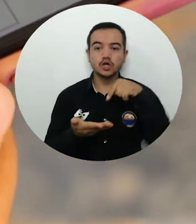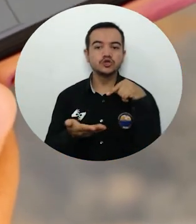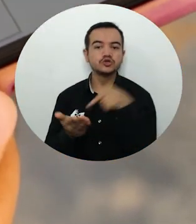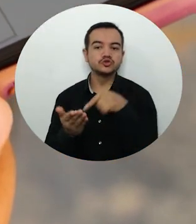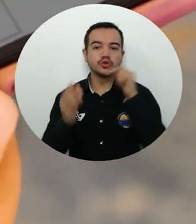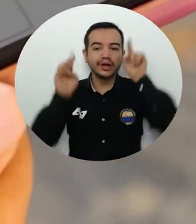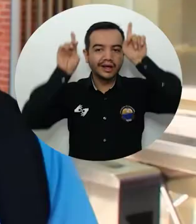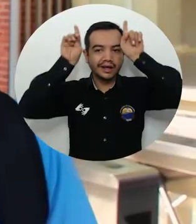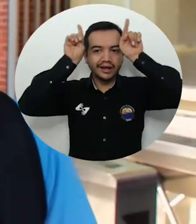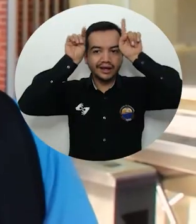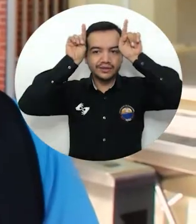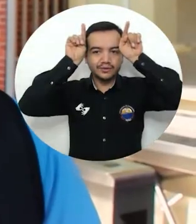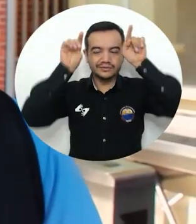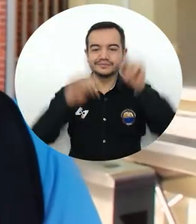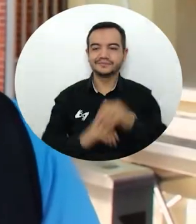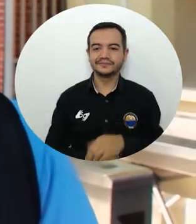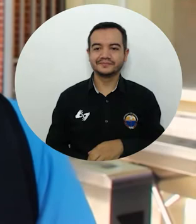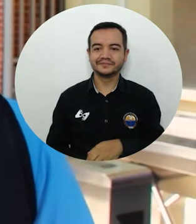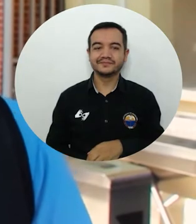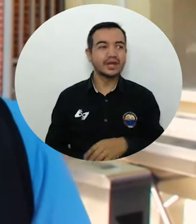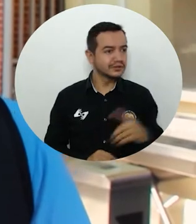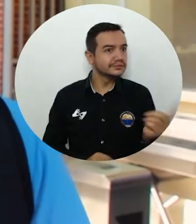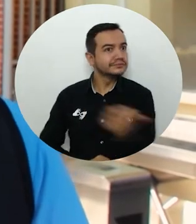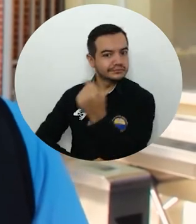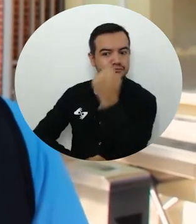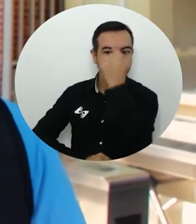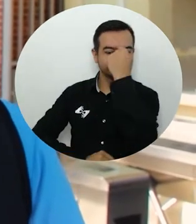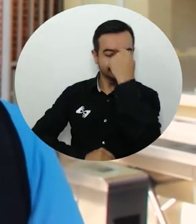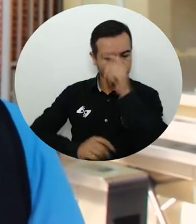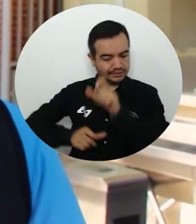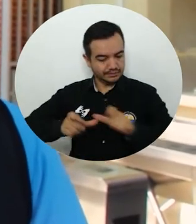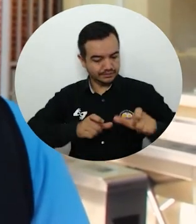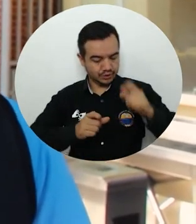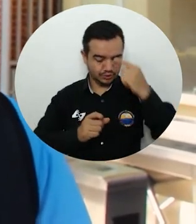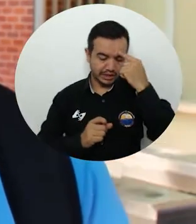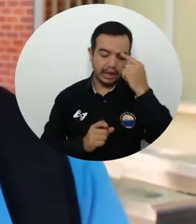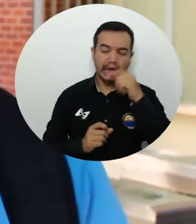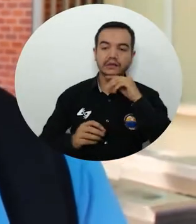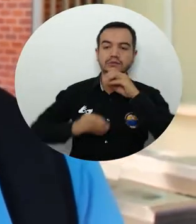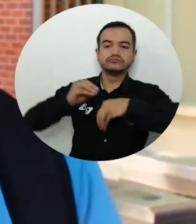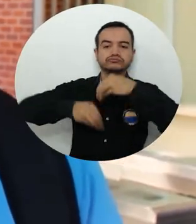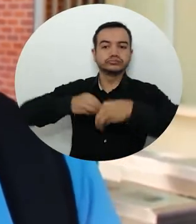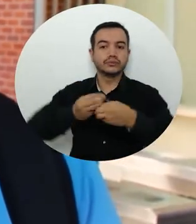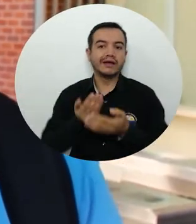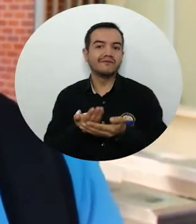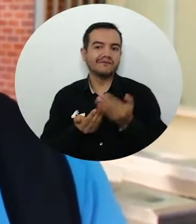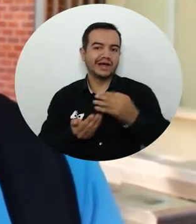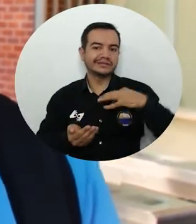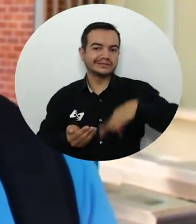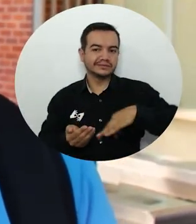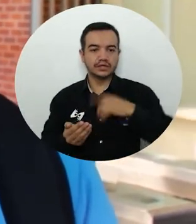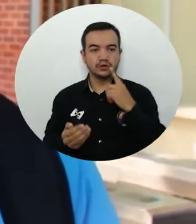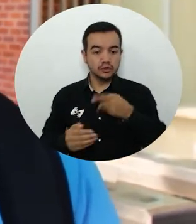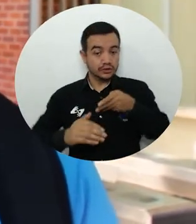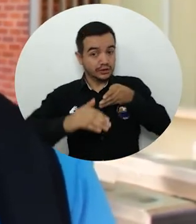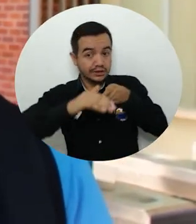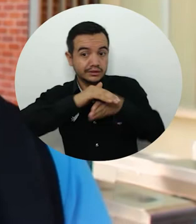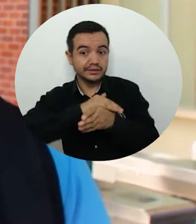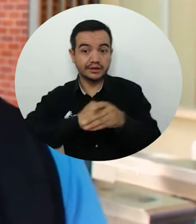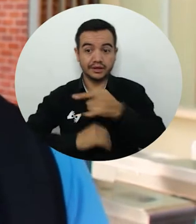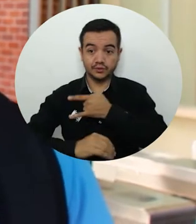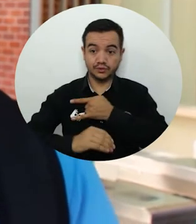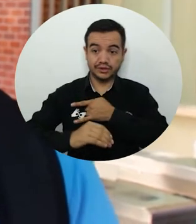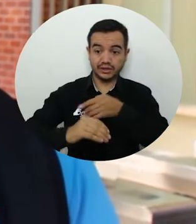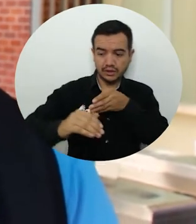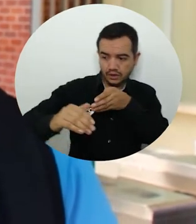teléfonos Android. Pensaron en los estudiantes al momento de hacer esta aplicación y se nos facilita un poco más la entrada a la universidad y la